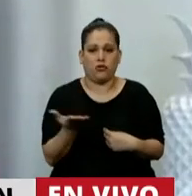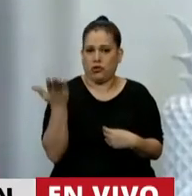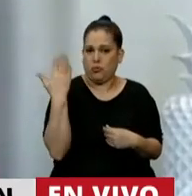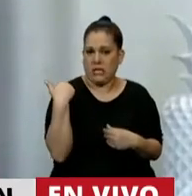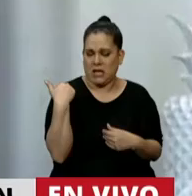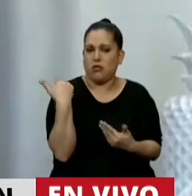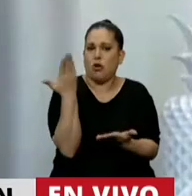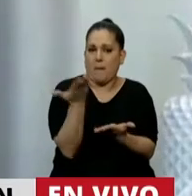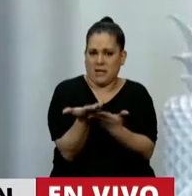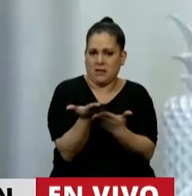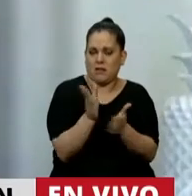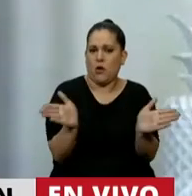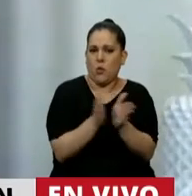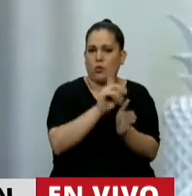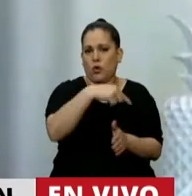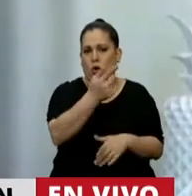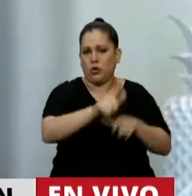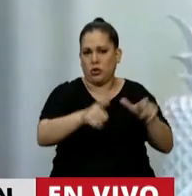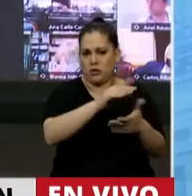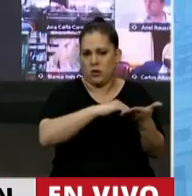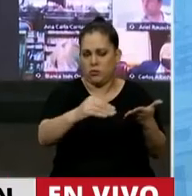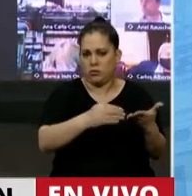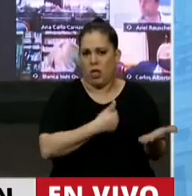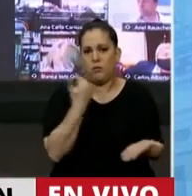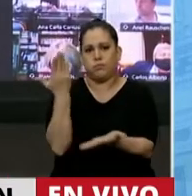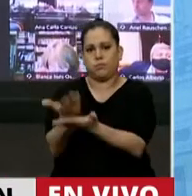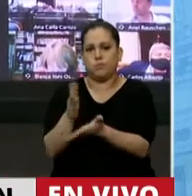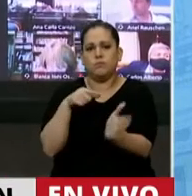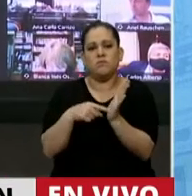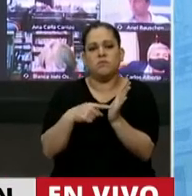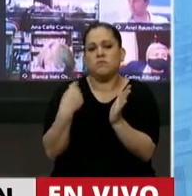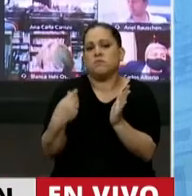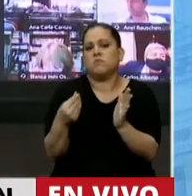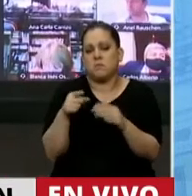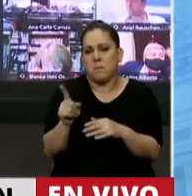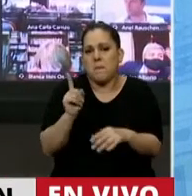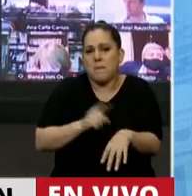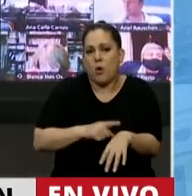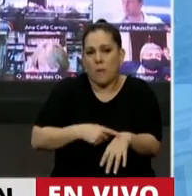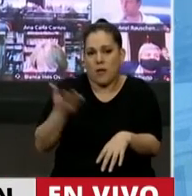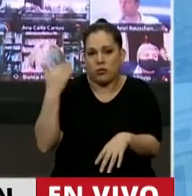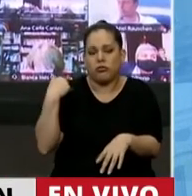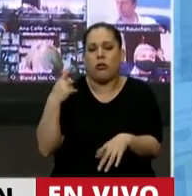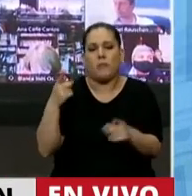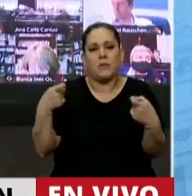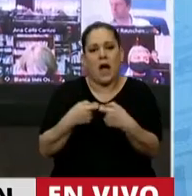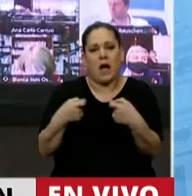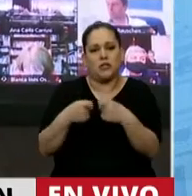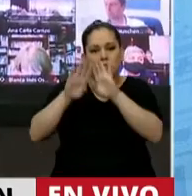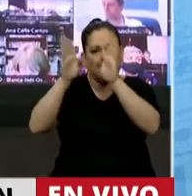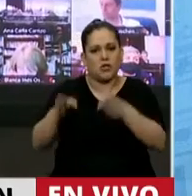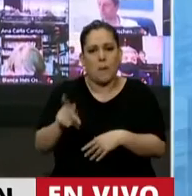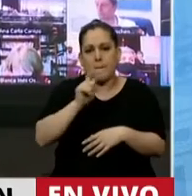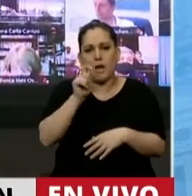presenté con otros diputados nacionales una iniciativa que fue impulsada y es impulsada por la Asociación de Periodistas